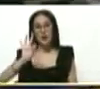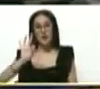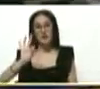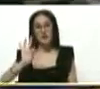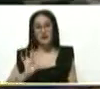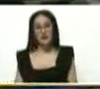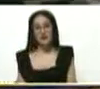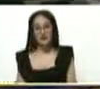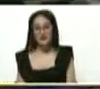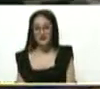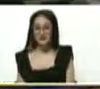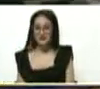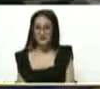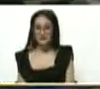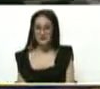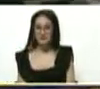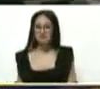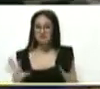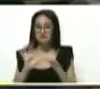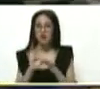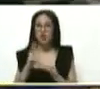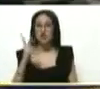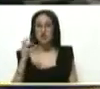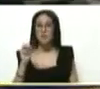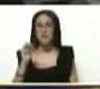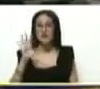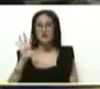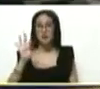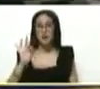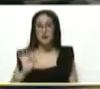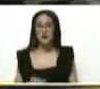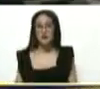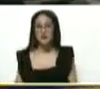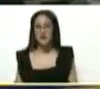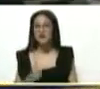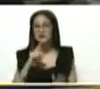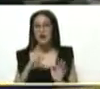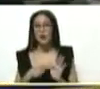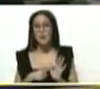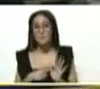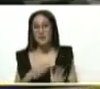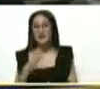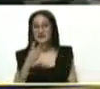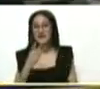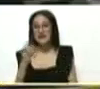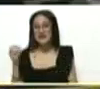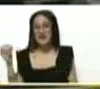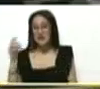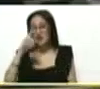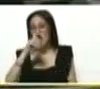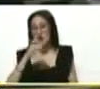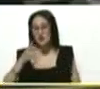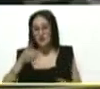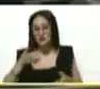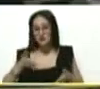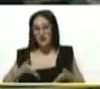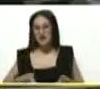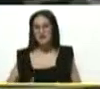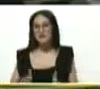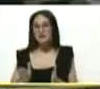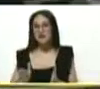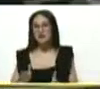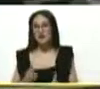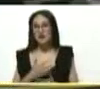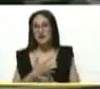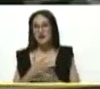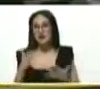ya lo digo. Nos empalmamos con el 2050. Que se cumplen los 300 años del nacimiento del